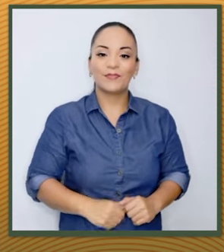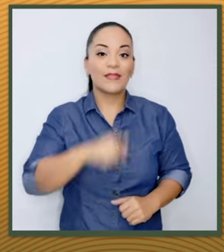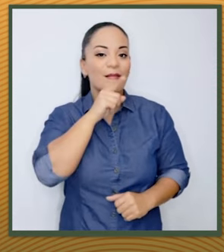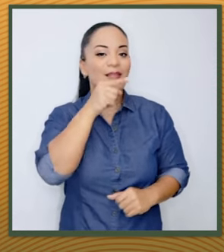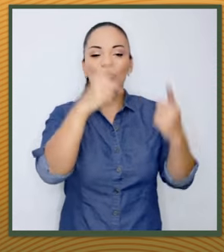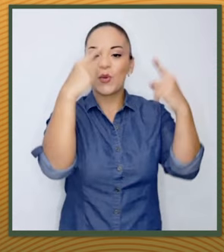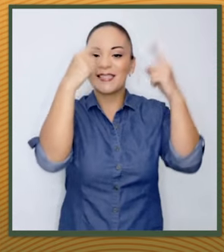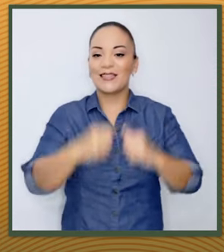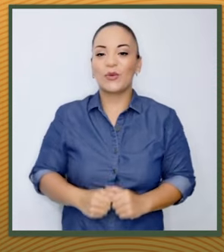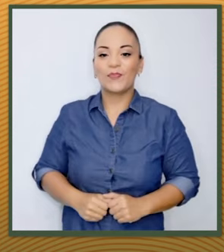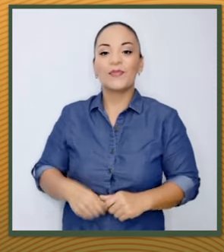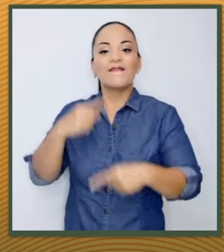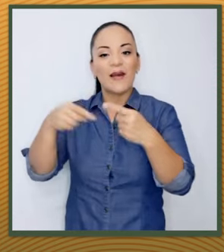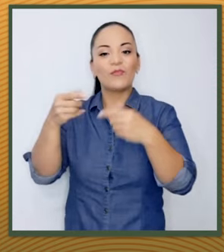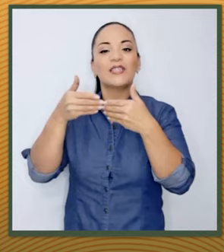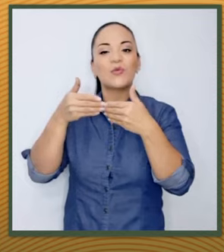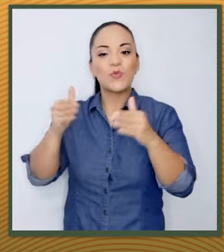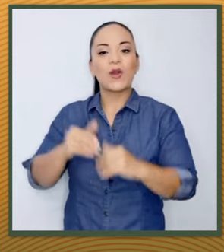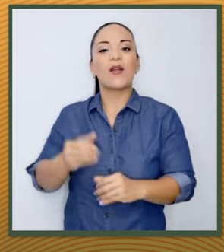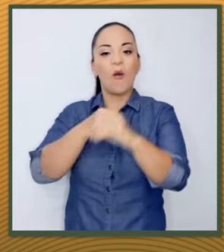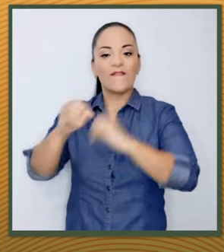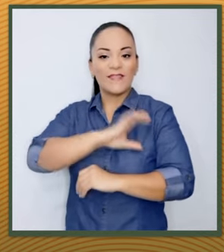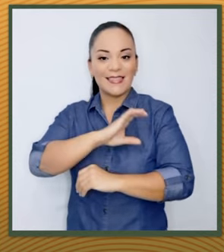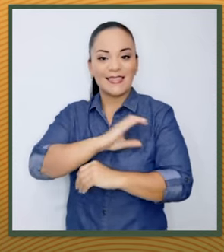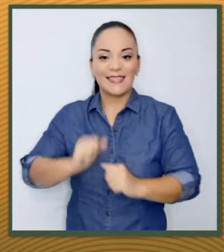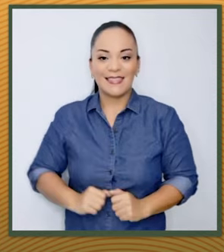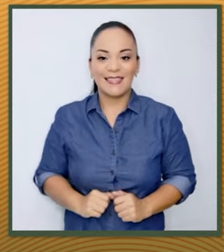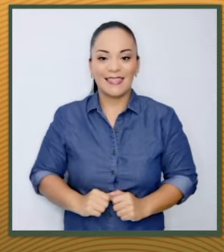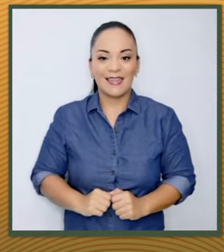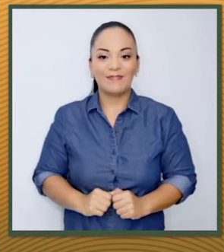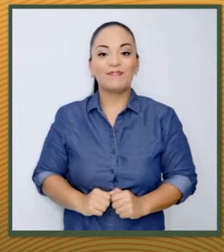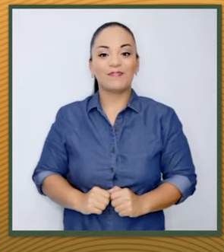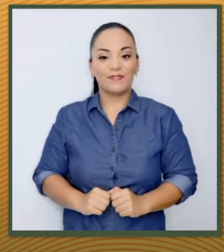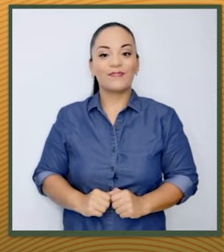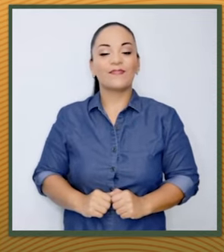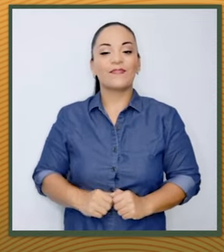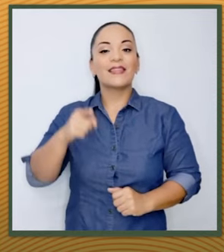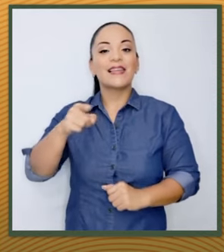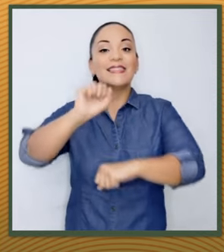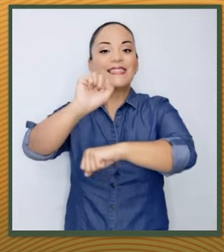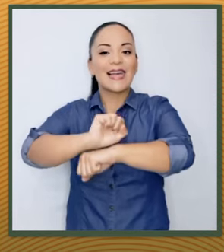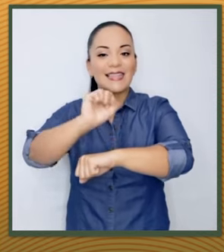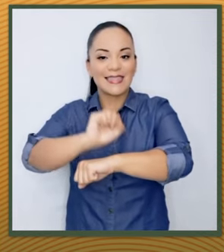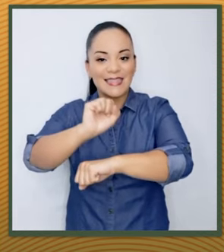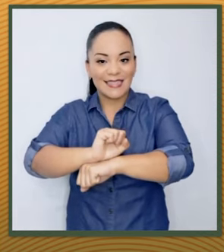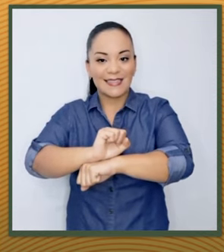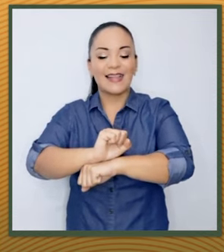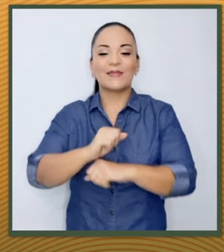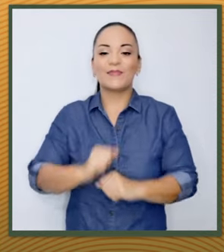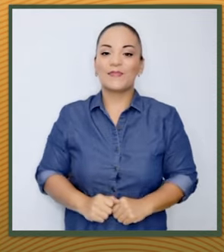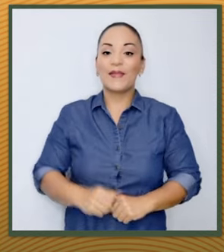es un éxito. Vamos a inaugurar la delegación policial en Sardinal